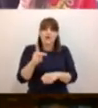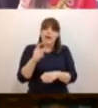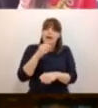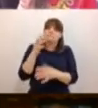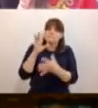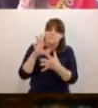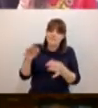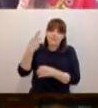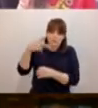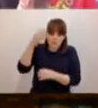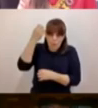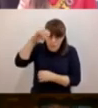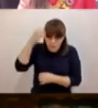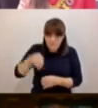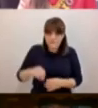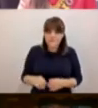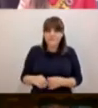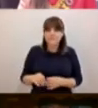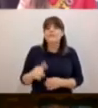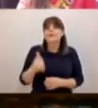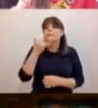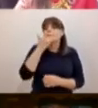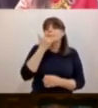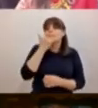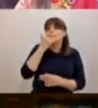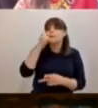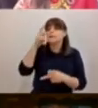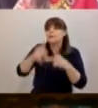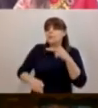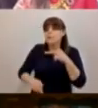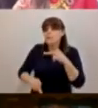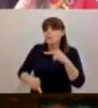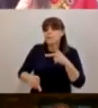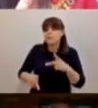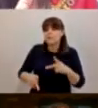comentar que la educación es un triángulo.